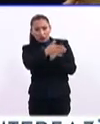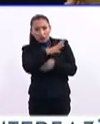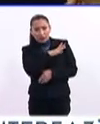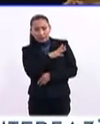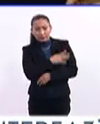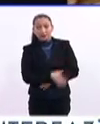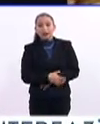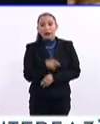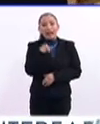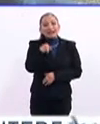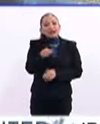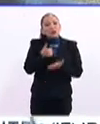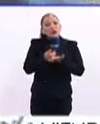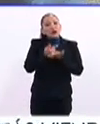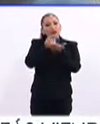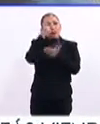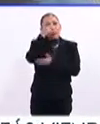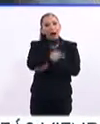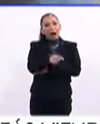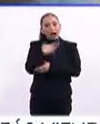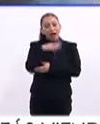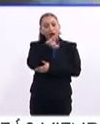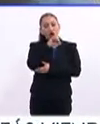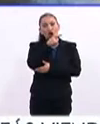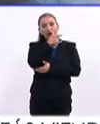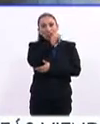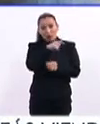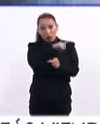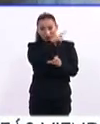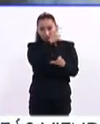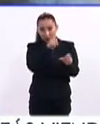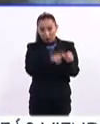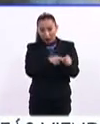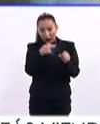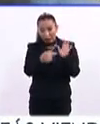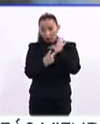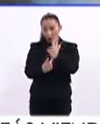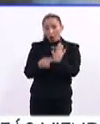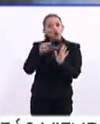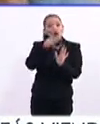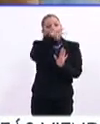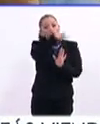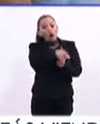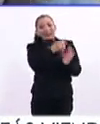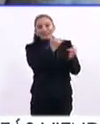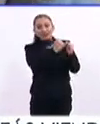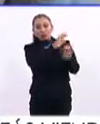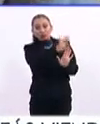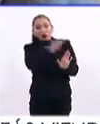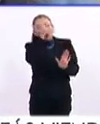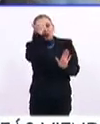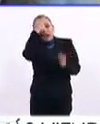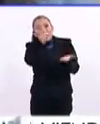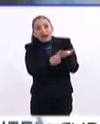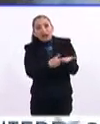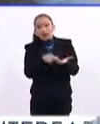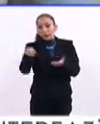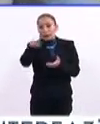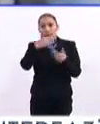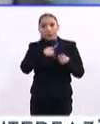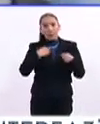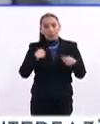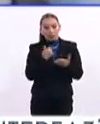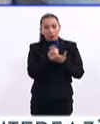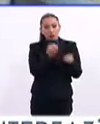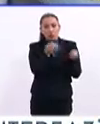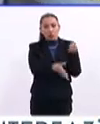Pensar la Secretaría como una palanca para proyectar al Colegio Nacional, no por el colegio, sino por el conocimiento que sus miembros generan, me parece que es un